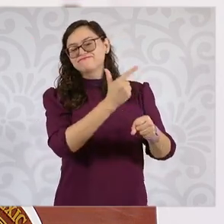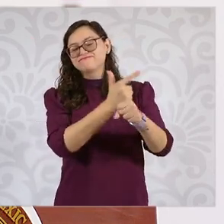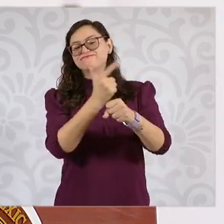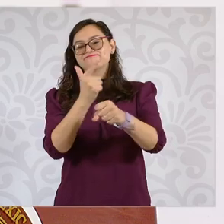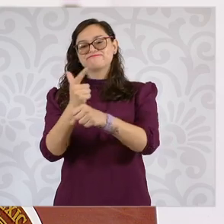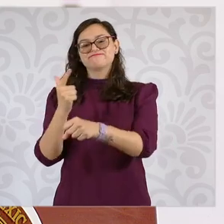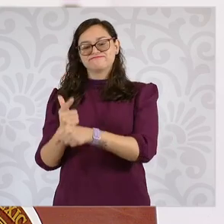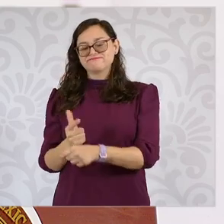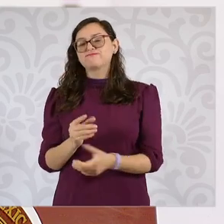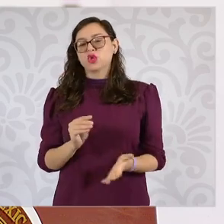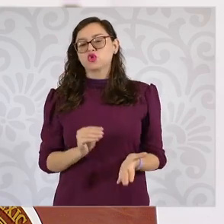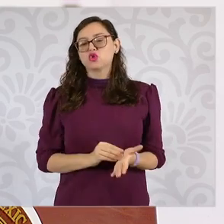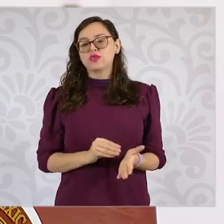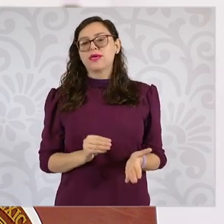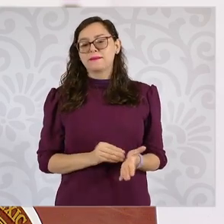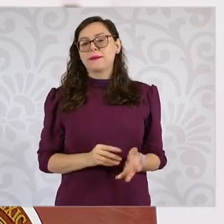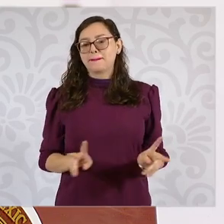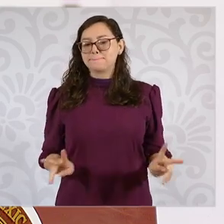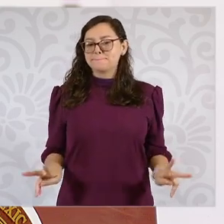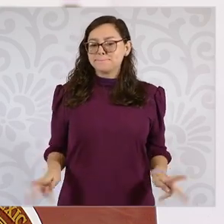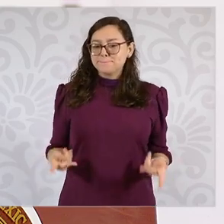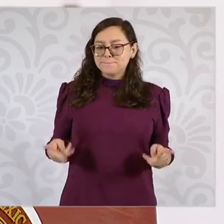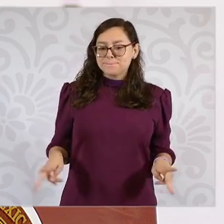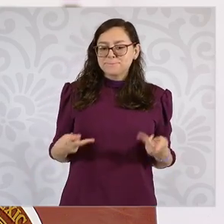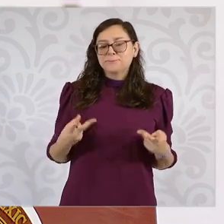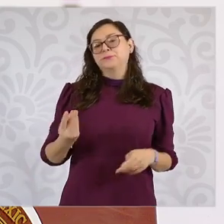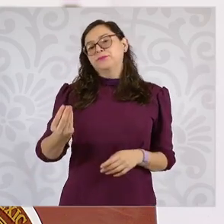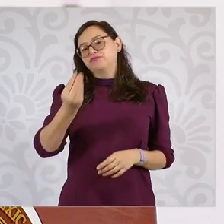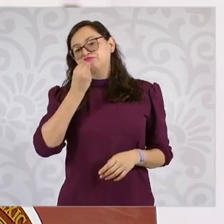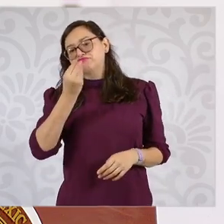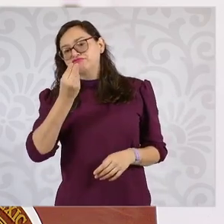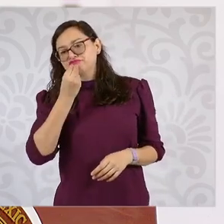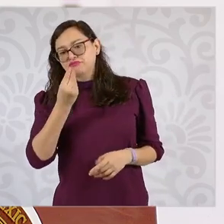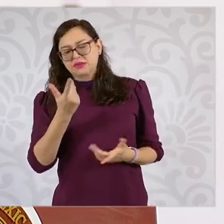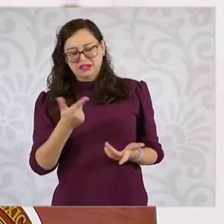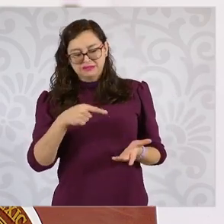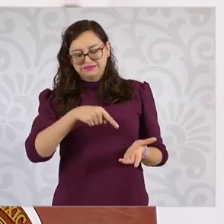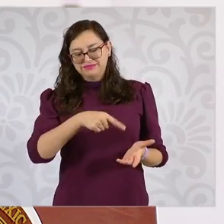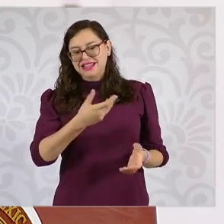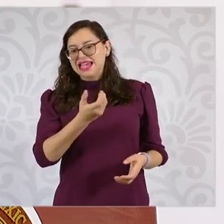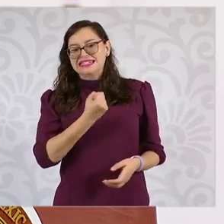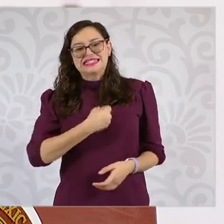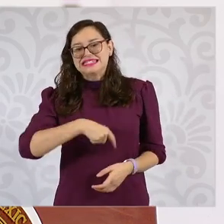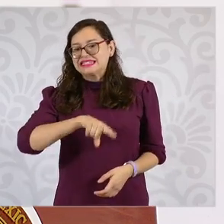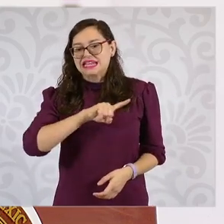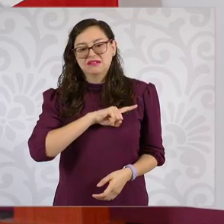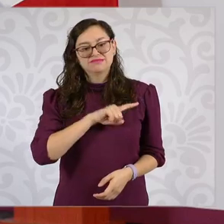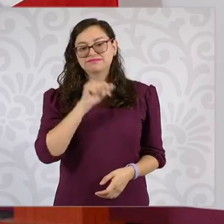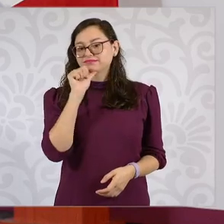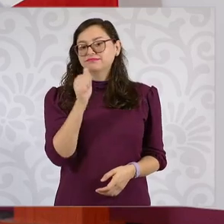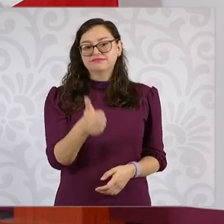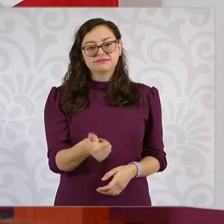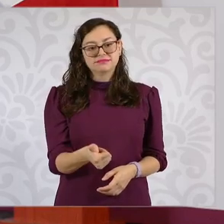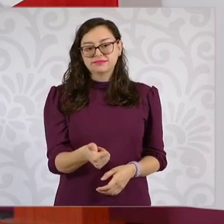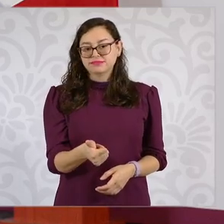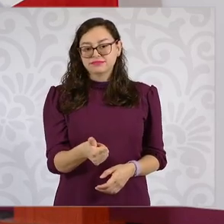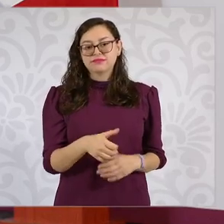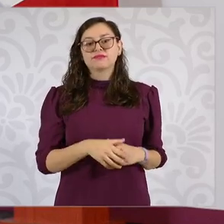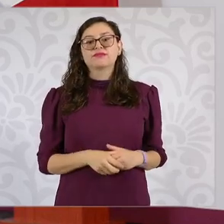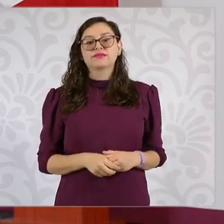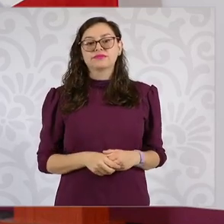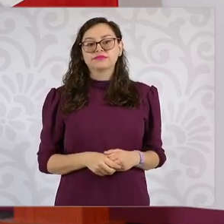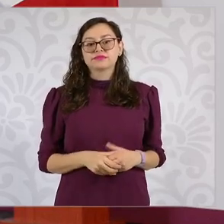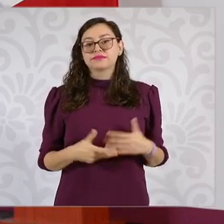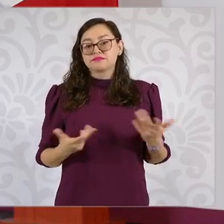de productos de comida con muy poco valor nutricional, la comida